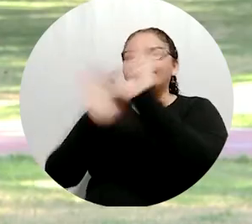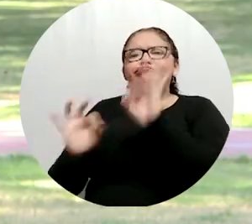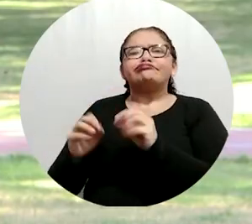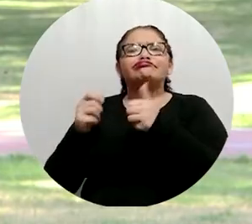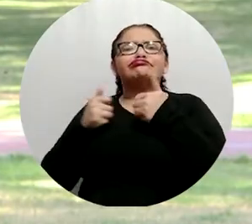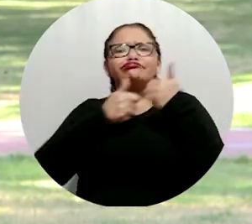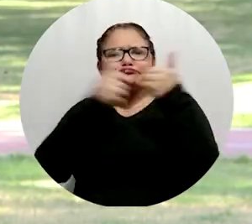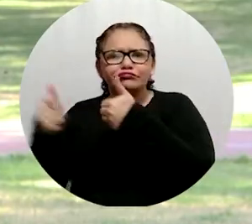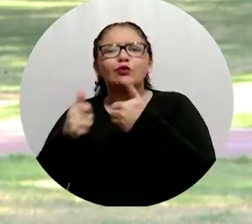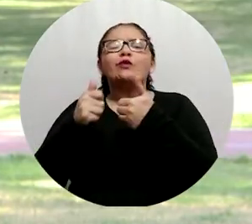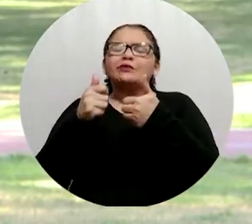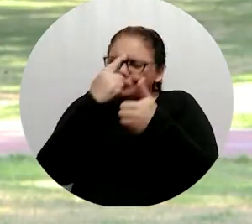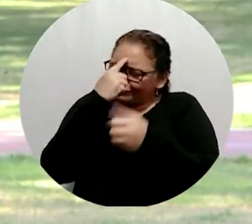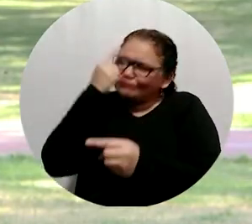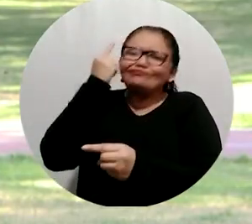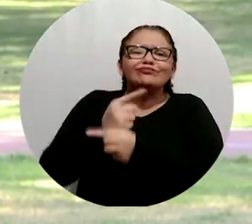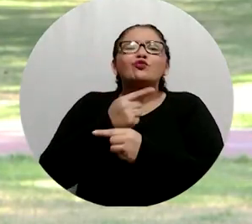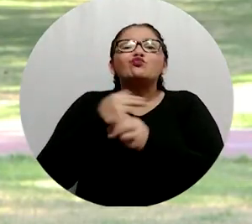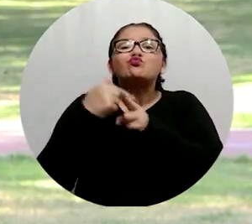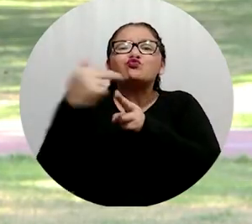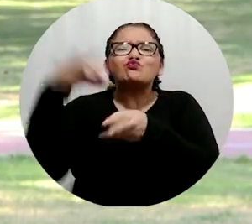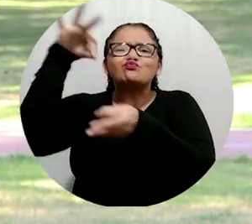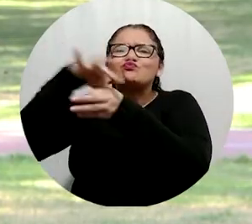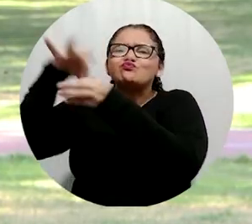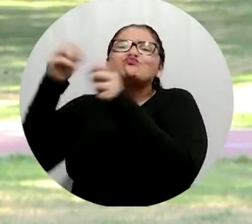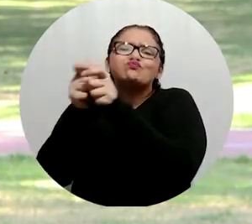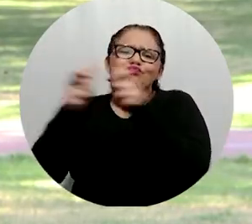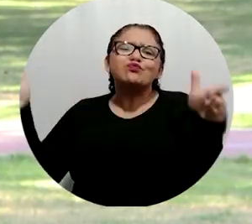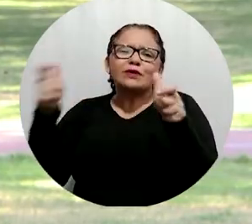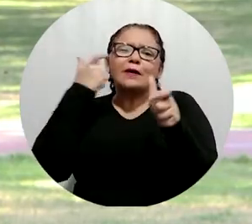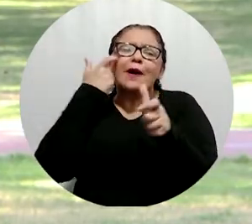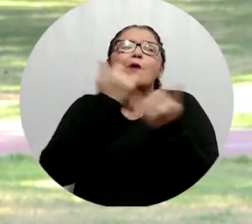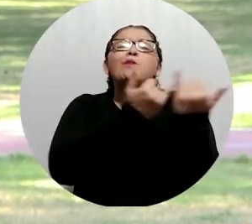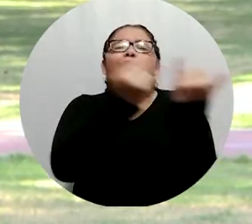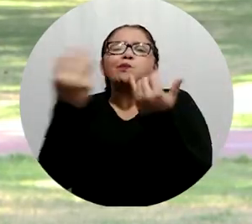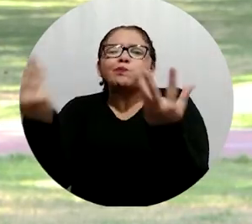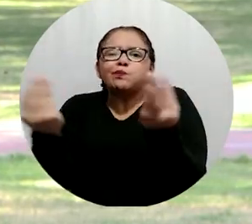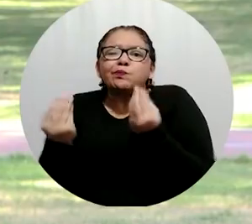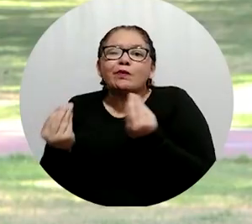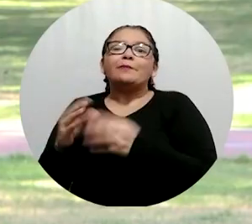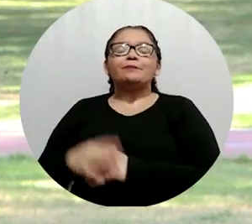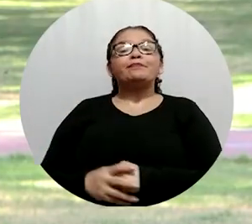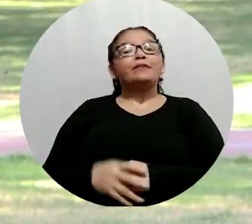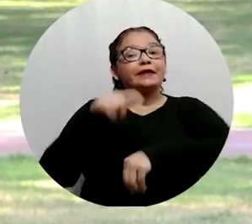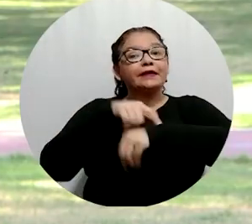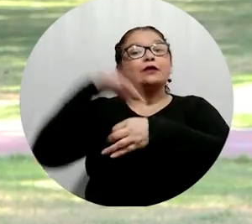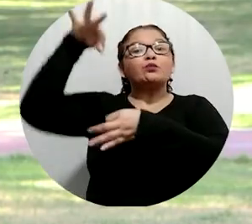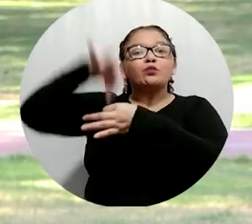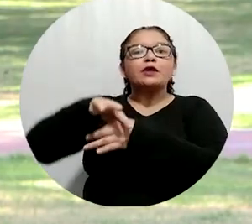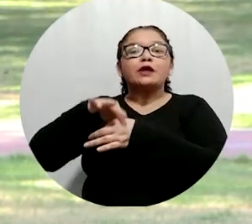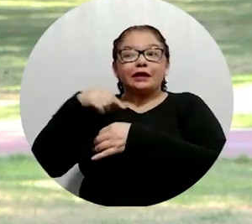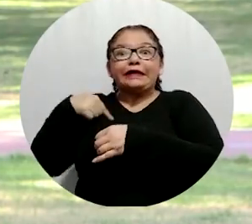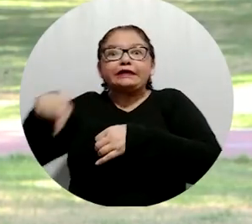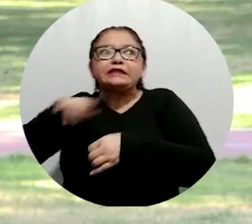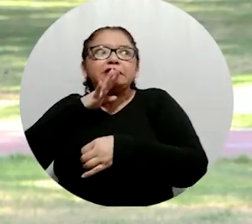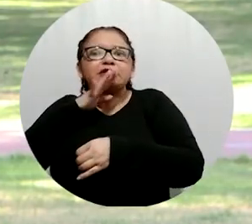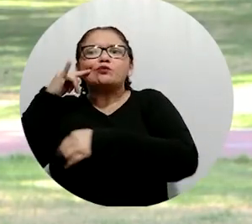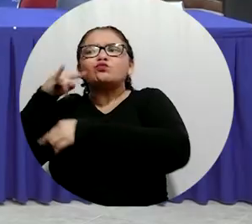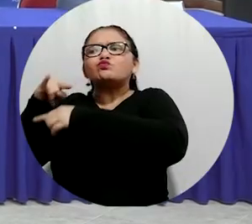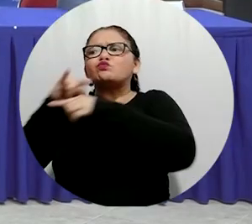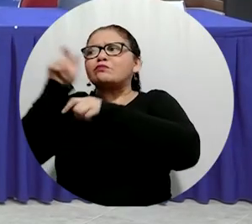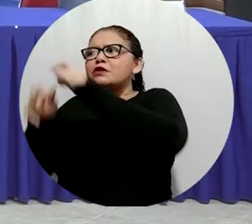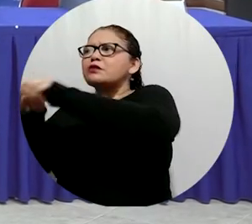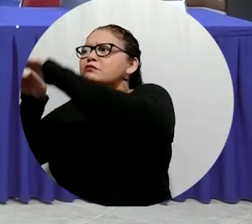candidatos, se ha logrado un éxito importante y una participación que va a ser significativa en cada uno de los estamentos que se están eligiendo.